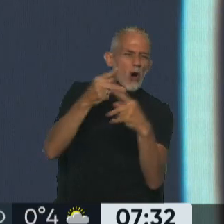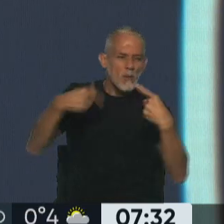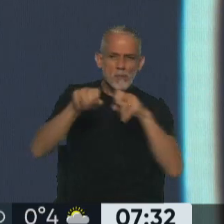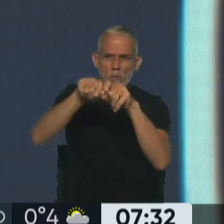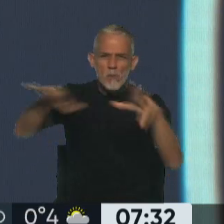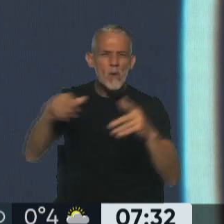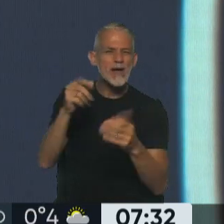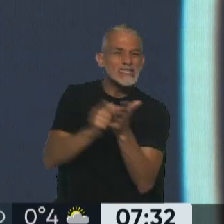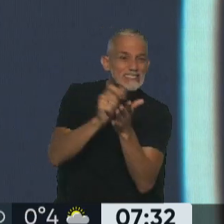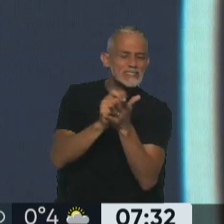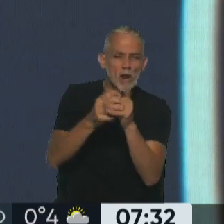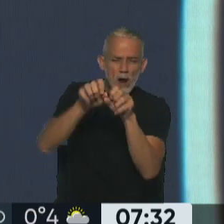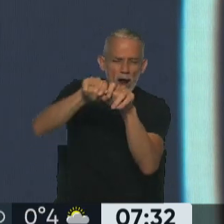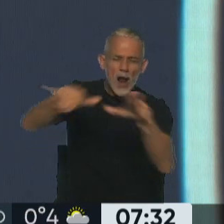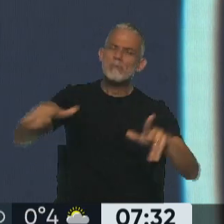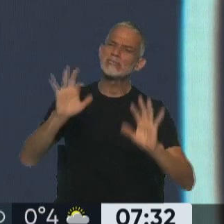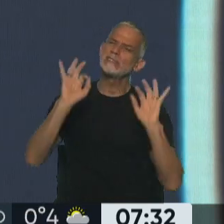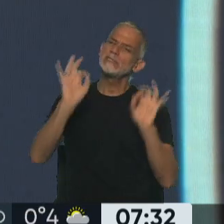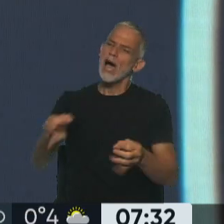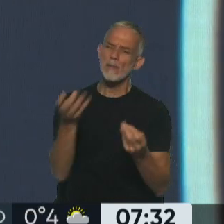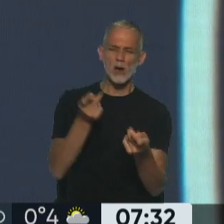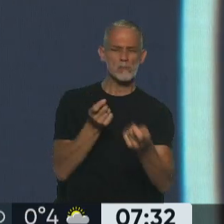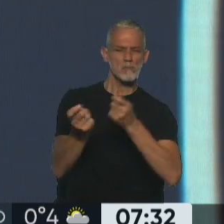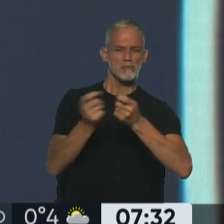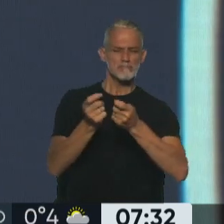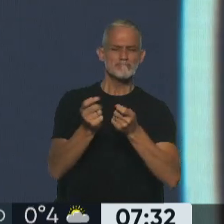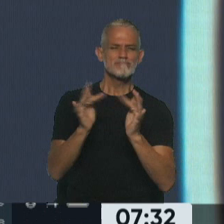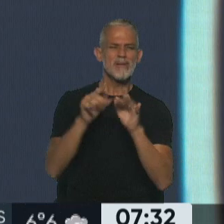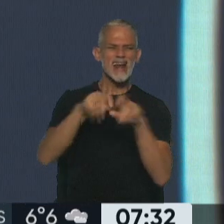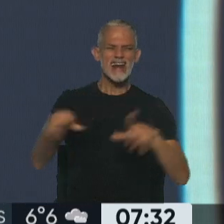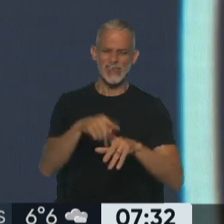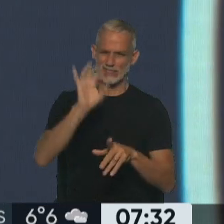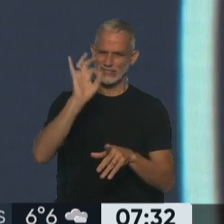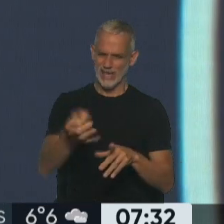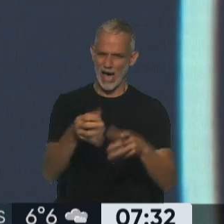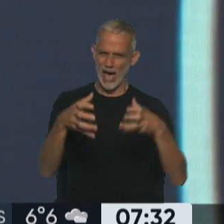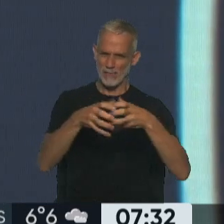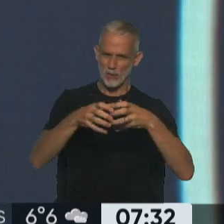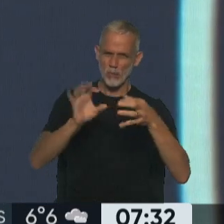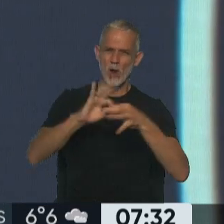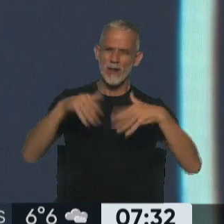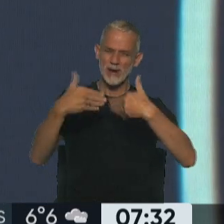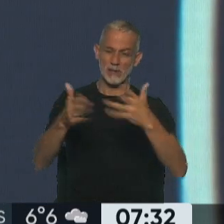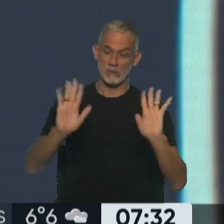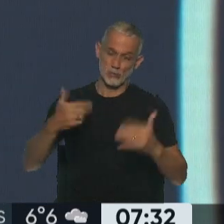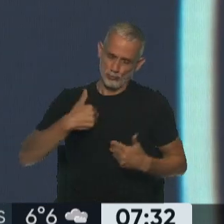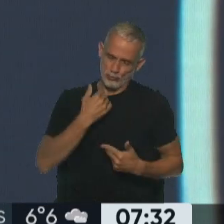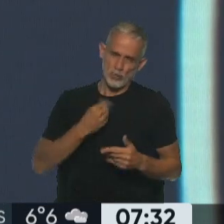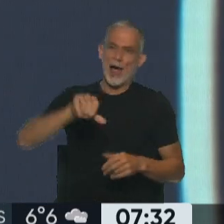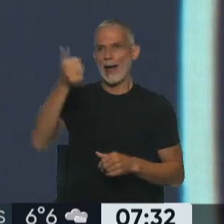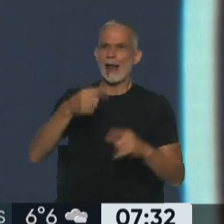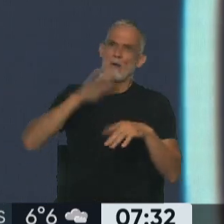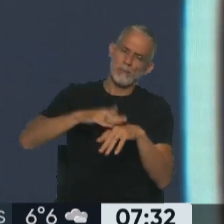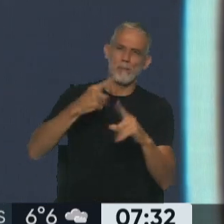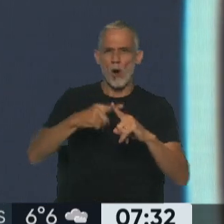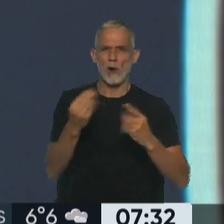de Instagram. Supieron utilizar mejor que nadie las redes sociales. Hay que decirlo, yo no digo que ganaron las elecciones